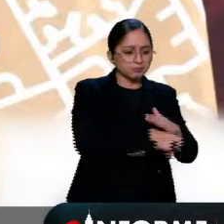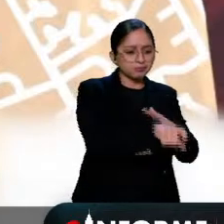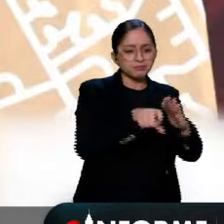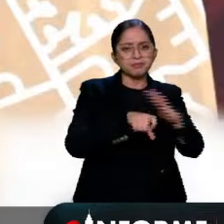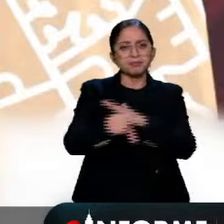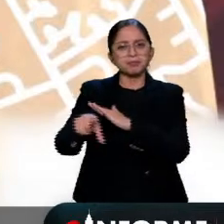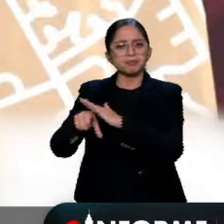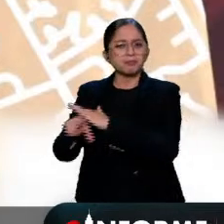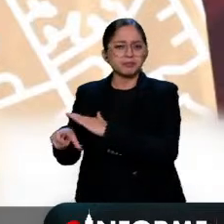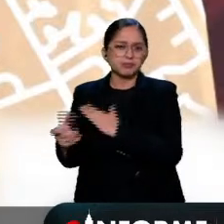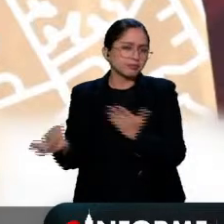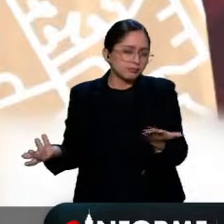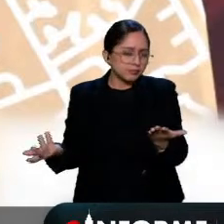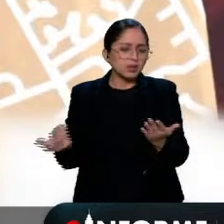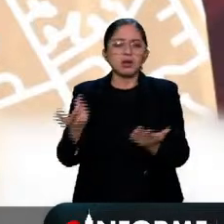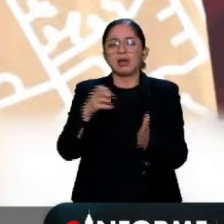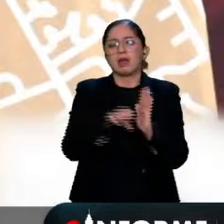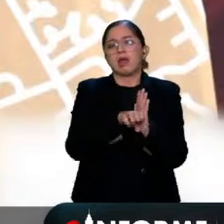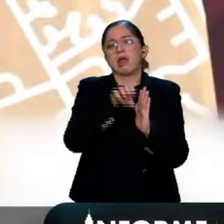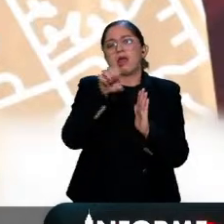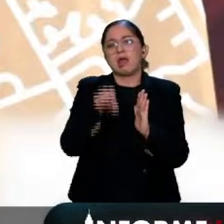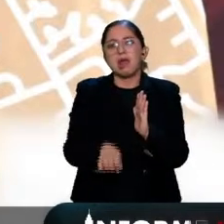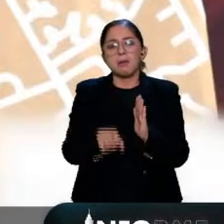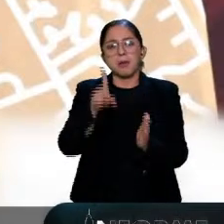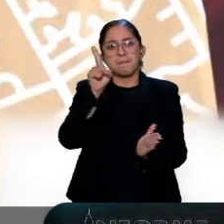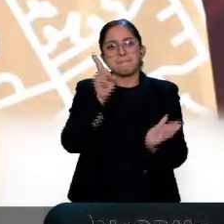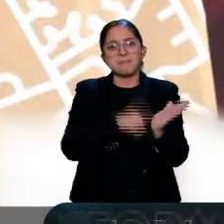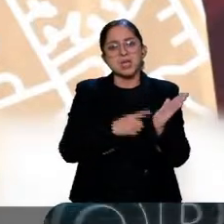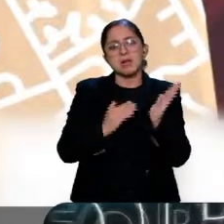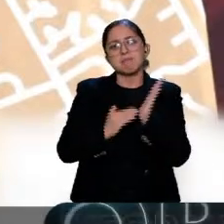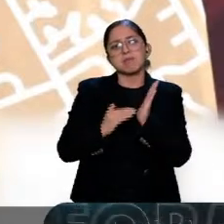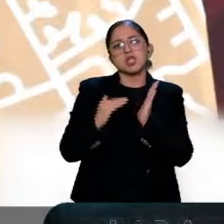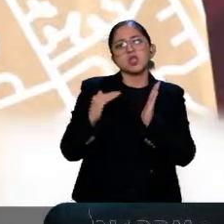Uno de los casos, por ejemplo, es los famosos mil millones de pesos